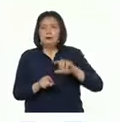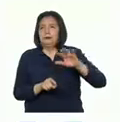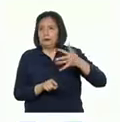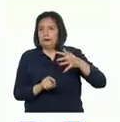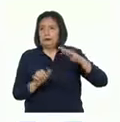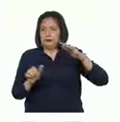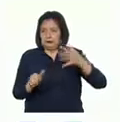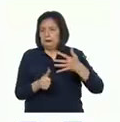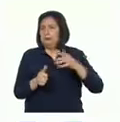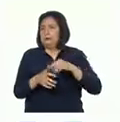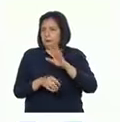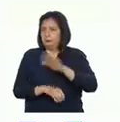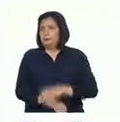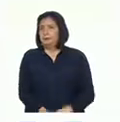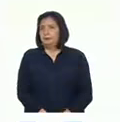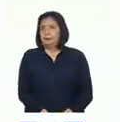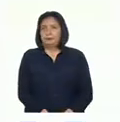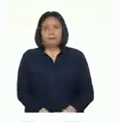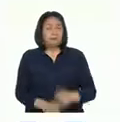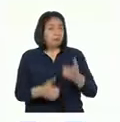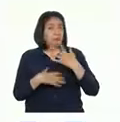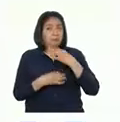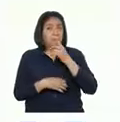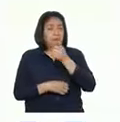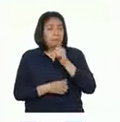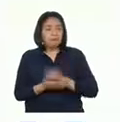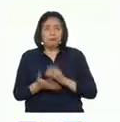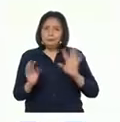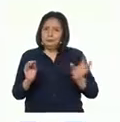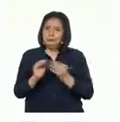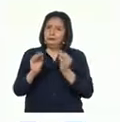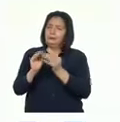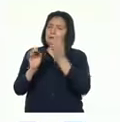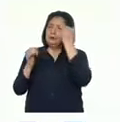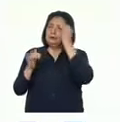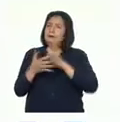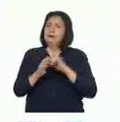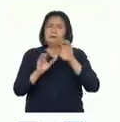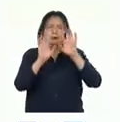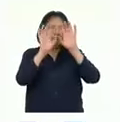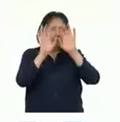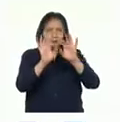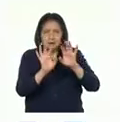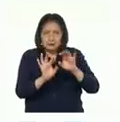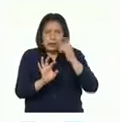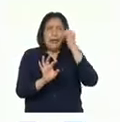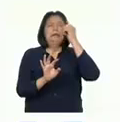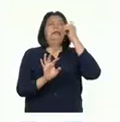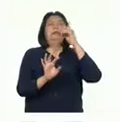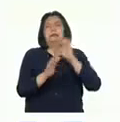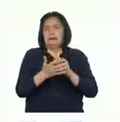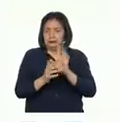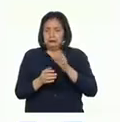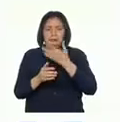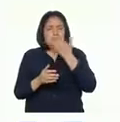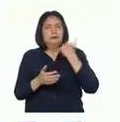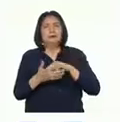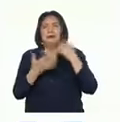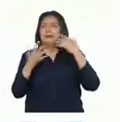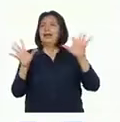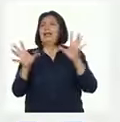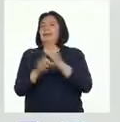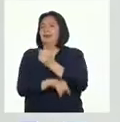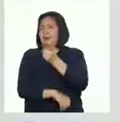el quinto y último párrafo. Qué interesante cómo se puede agregar ideas para que el texto se entienda mejor. Y con esto ya tenemos